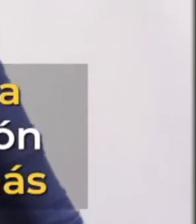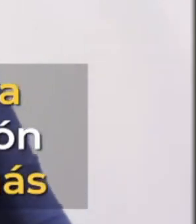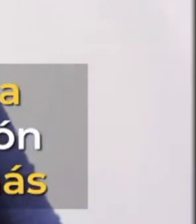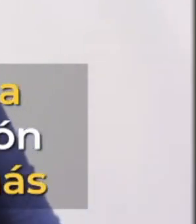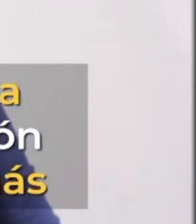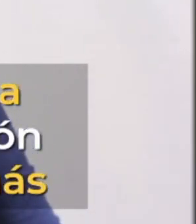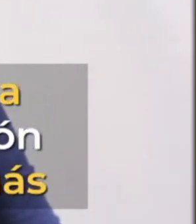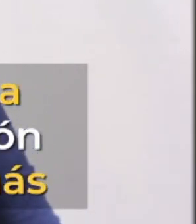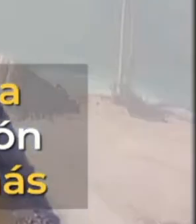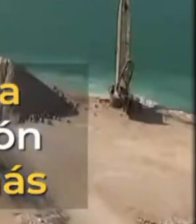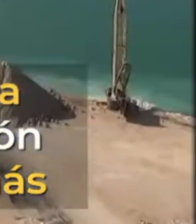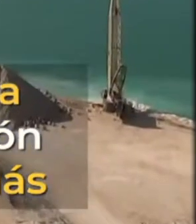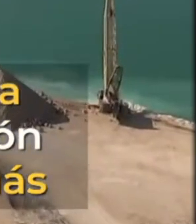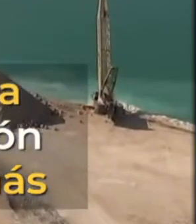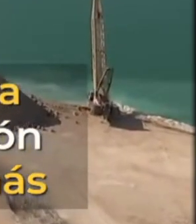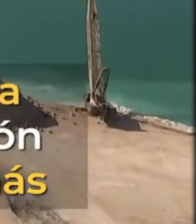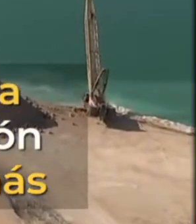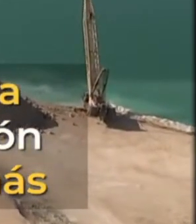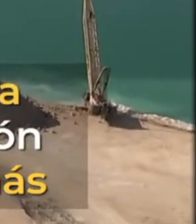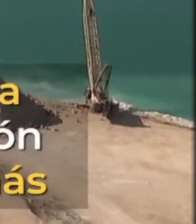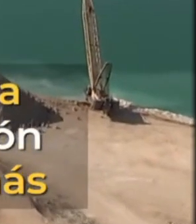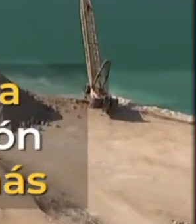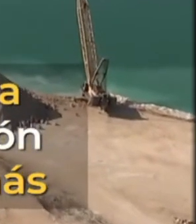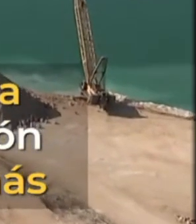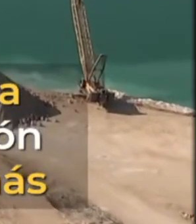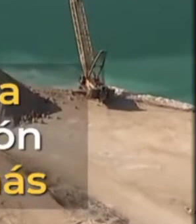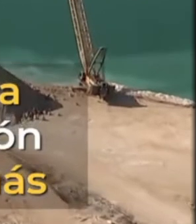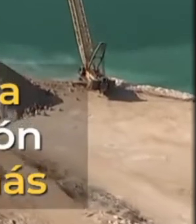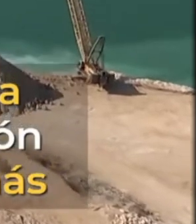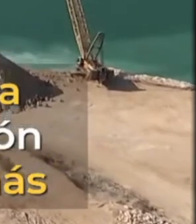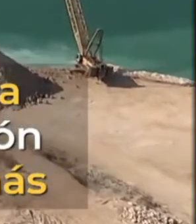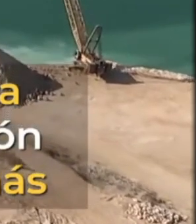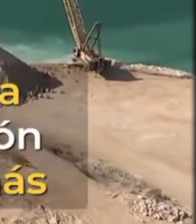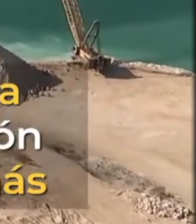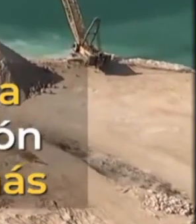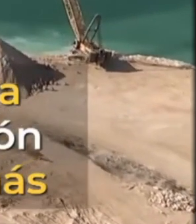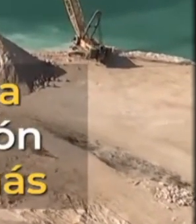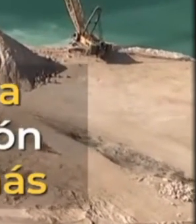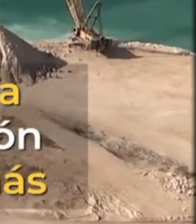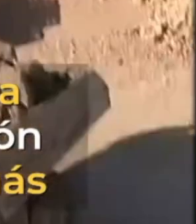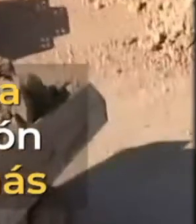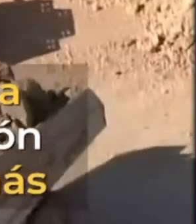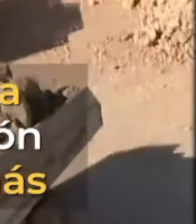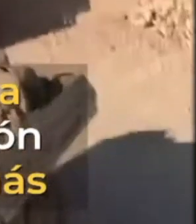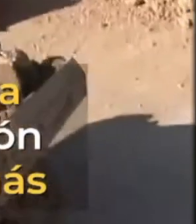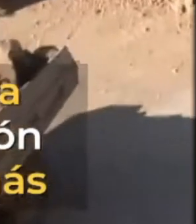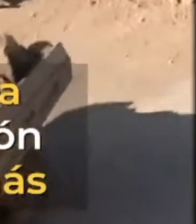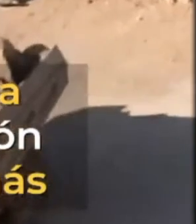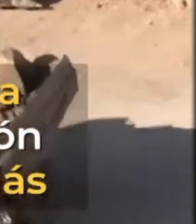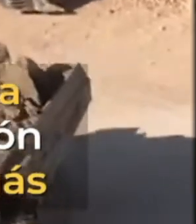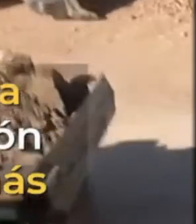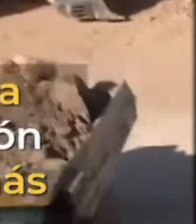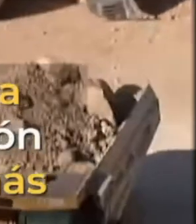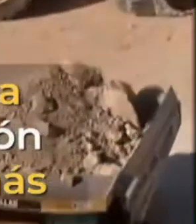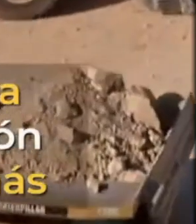de la Semarnat de Julia Carabias autorizó por 20 años la explotación de roca caliza en los mismos predios ahora también por